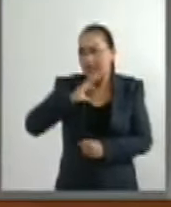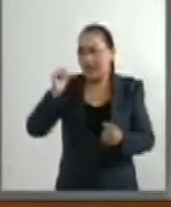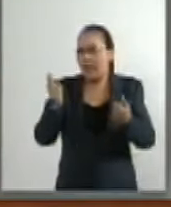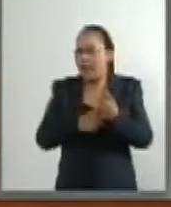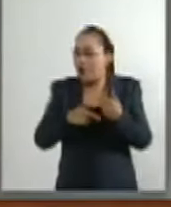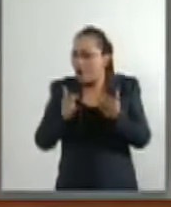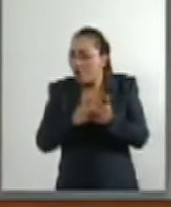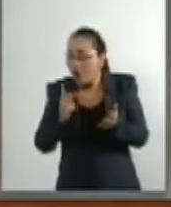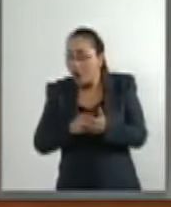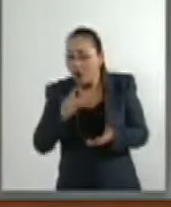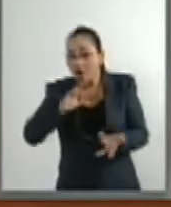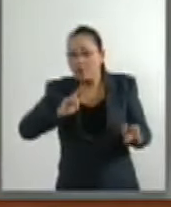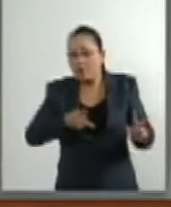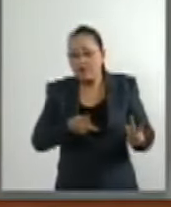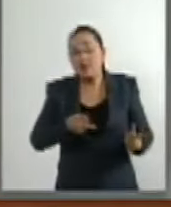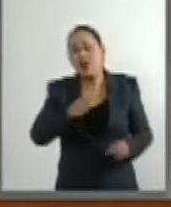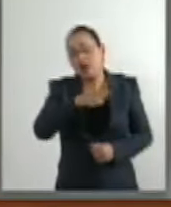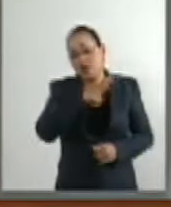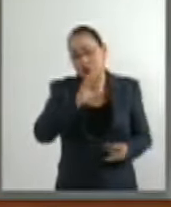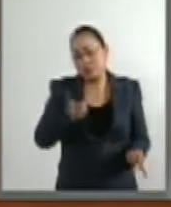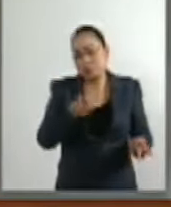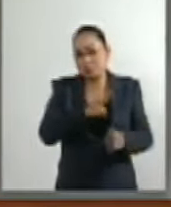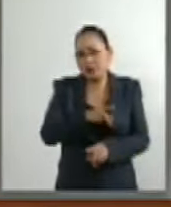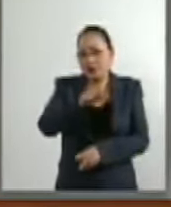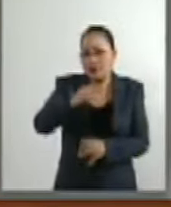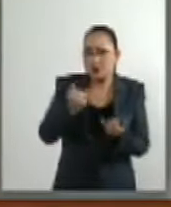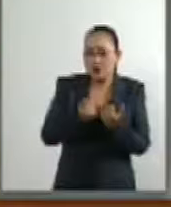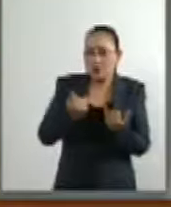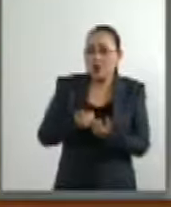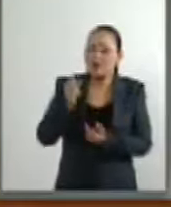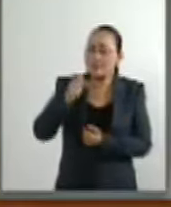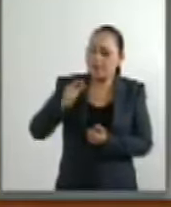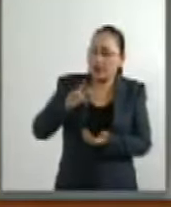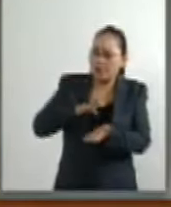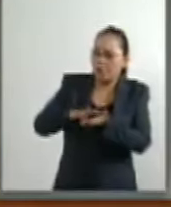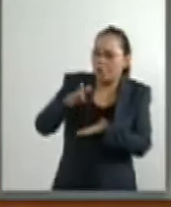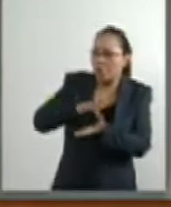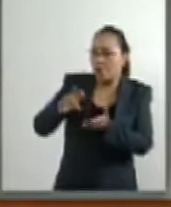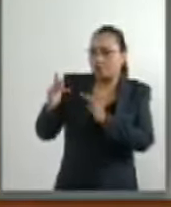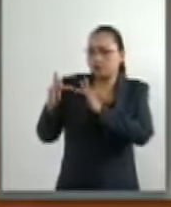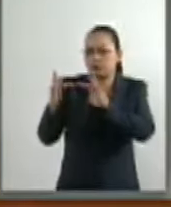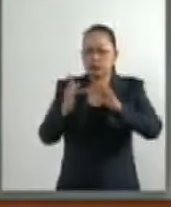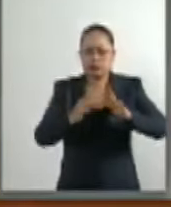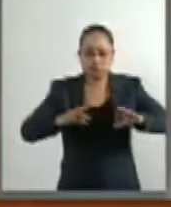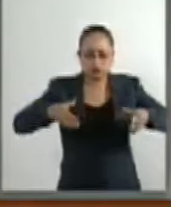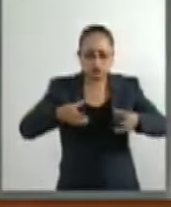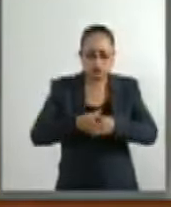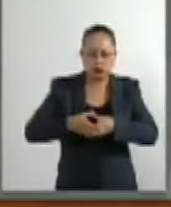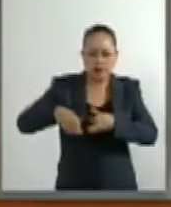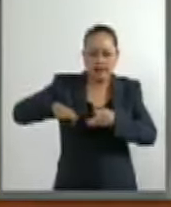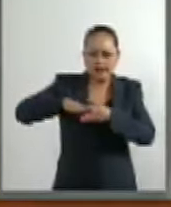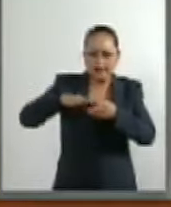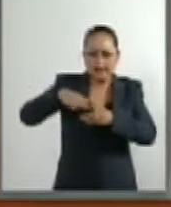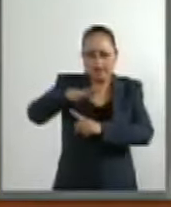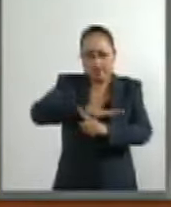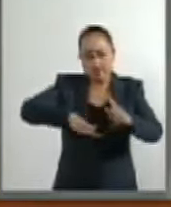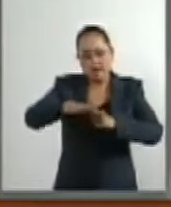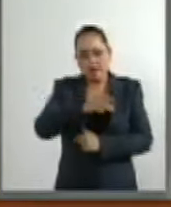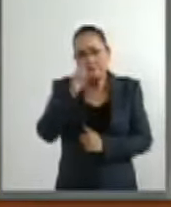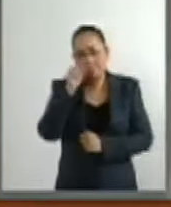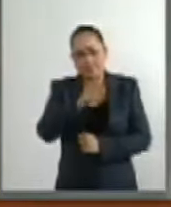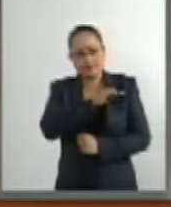También ayudará a la formación de redes de apoyo y permitirá que los cuidadores